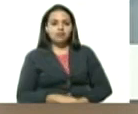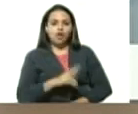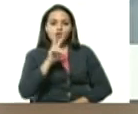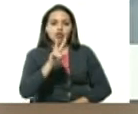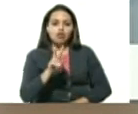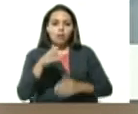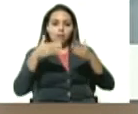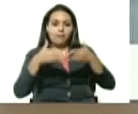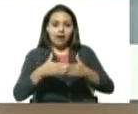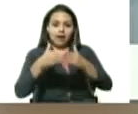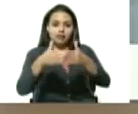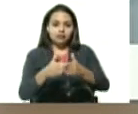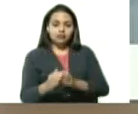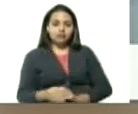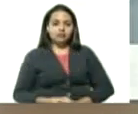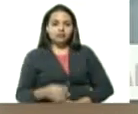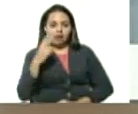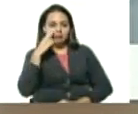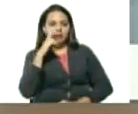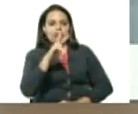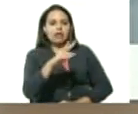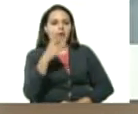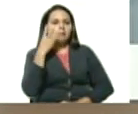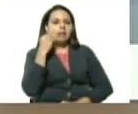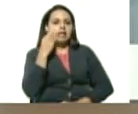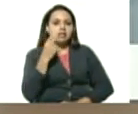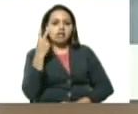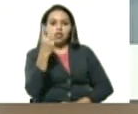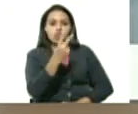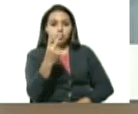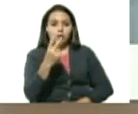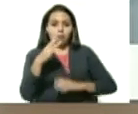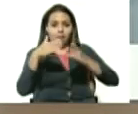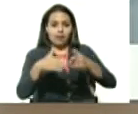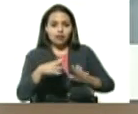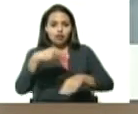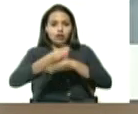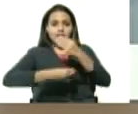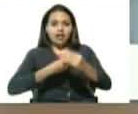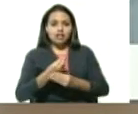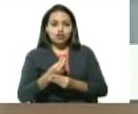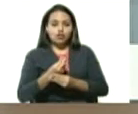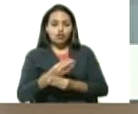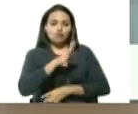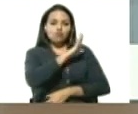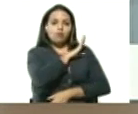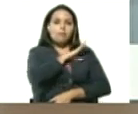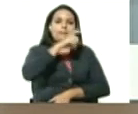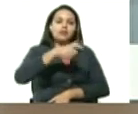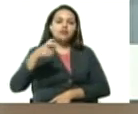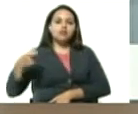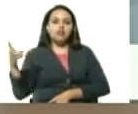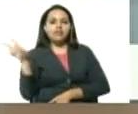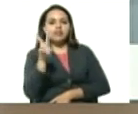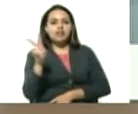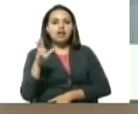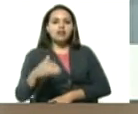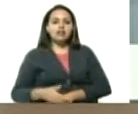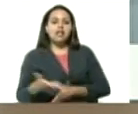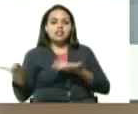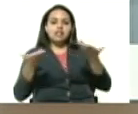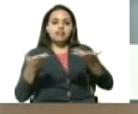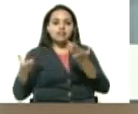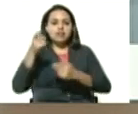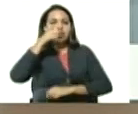barcos, vamos a ver la experiencia de estos dos barcos hechos por mano de obra venezolana al servicio